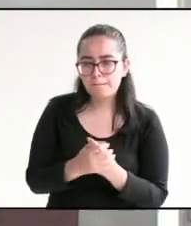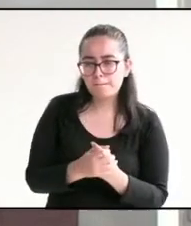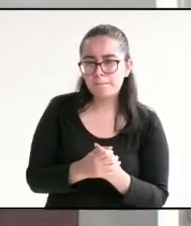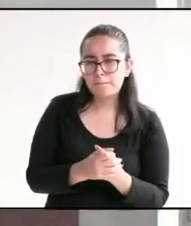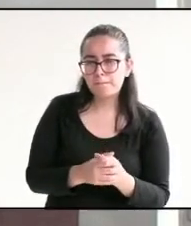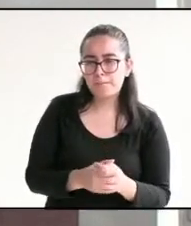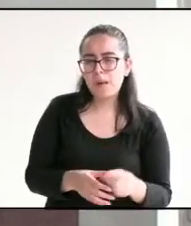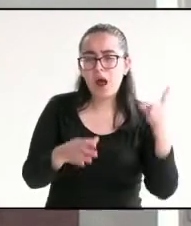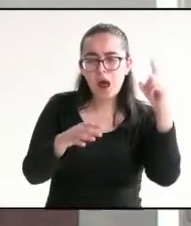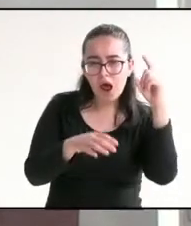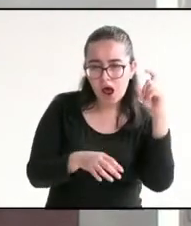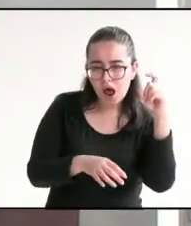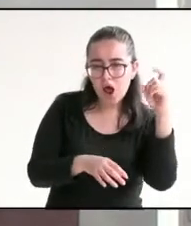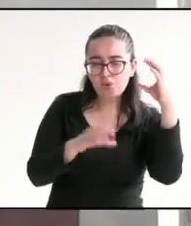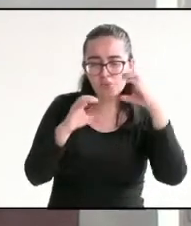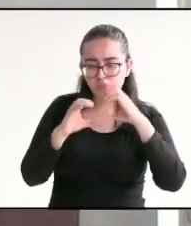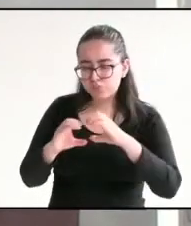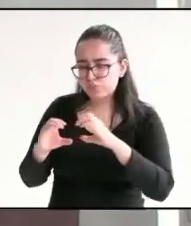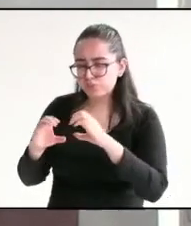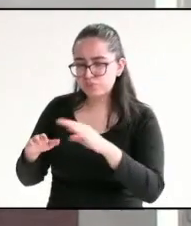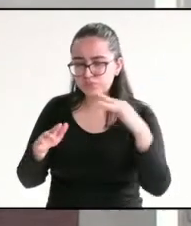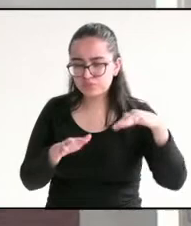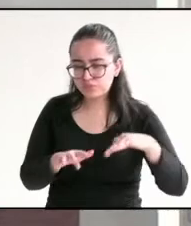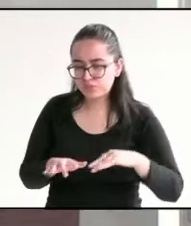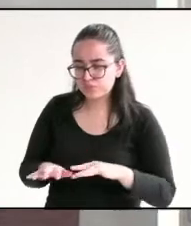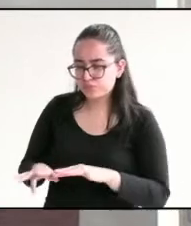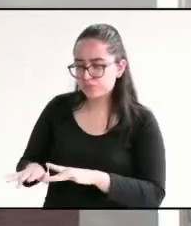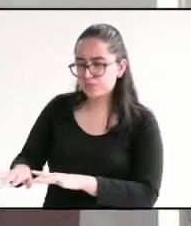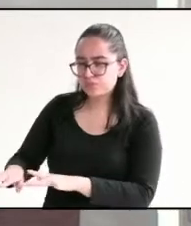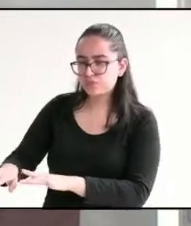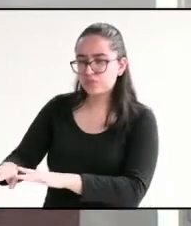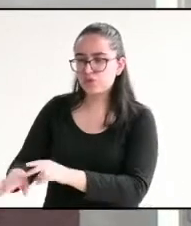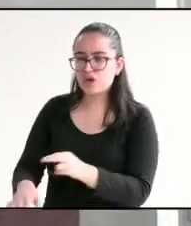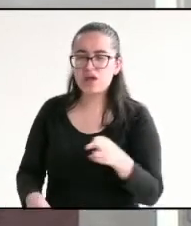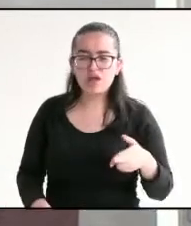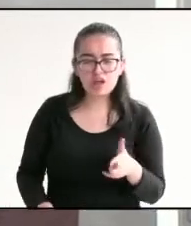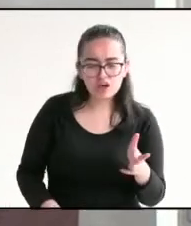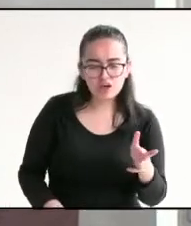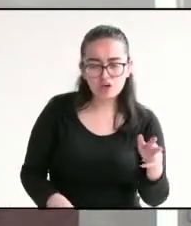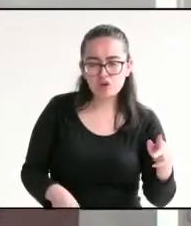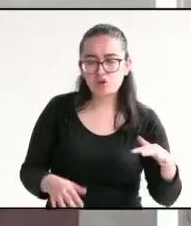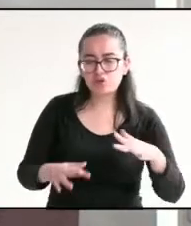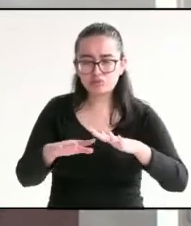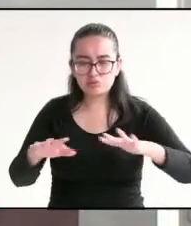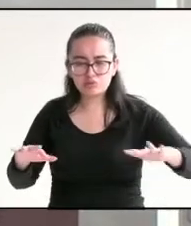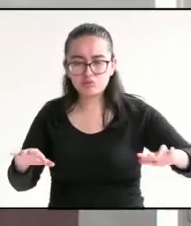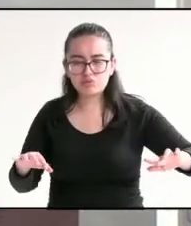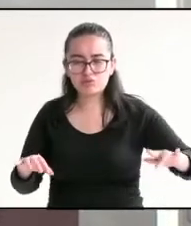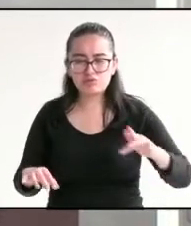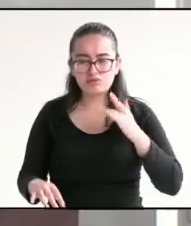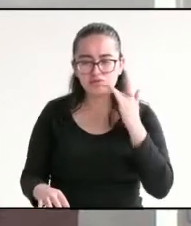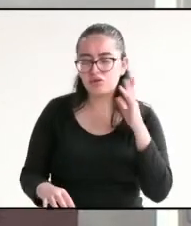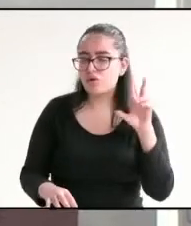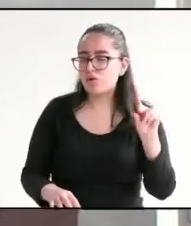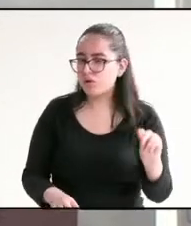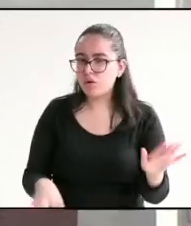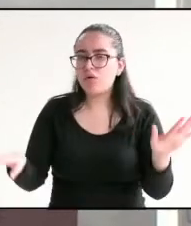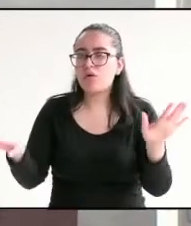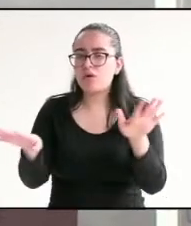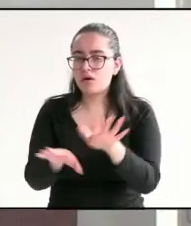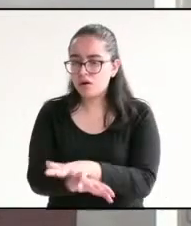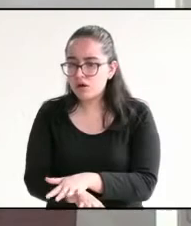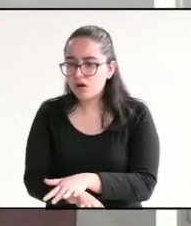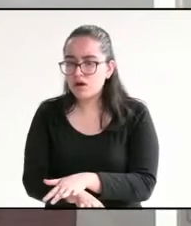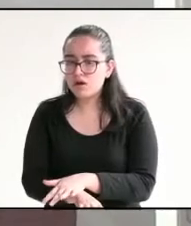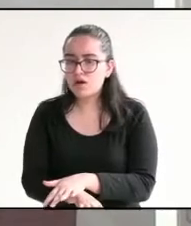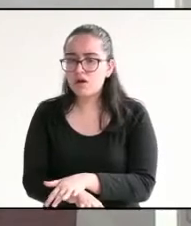residuales ecológicas para evitar que nuestros ríos y playas sean contaminados. Se promoverá la sustitución de uso de plásticos